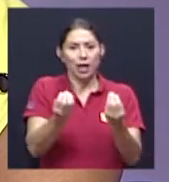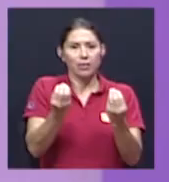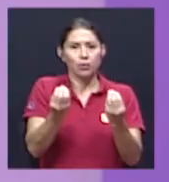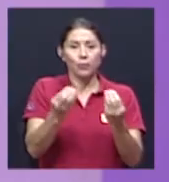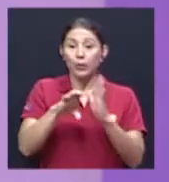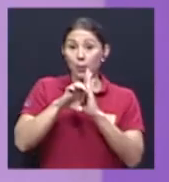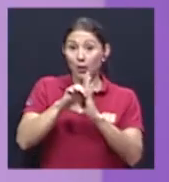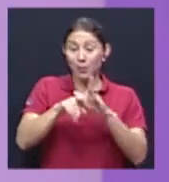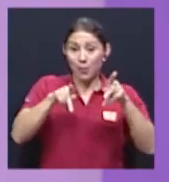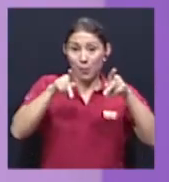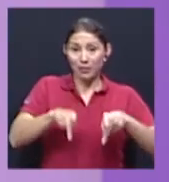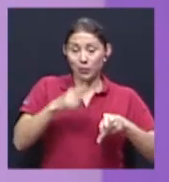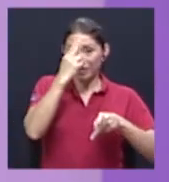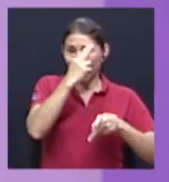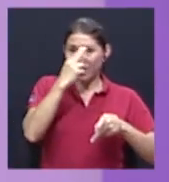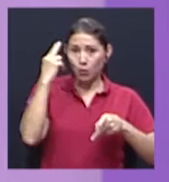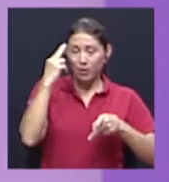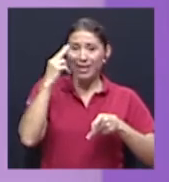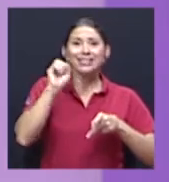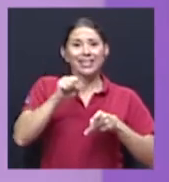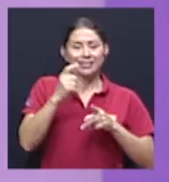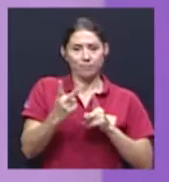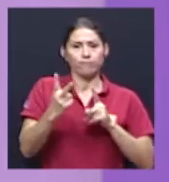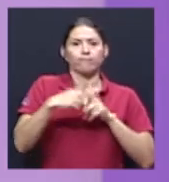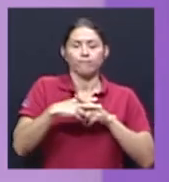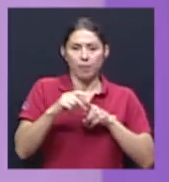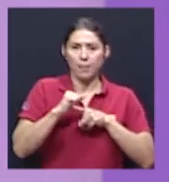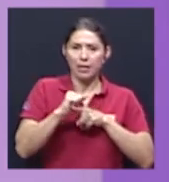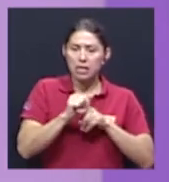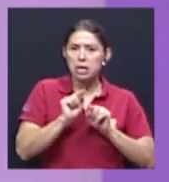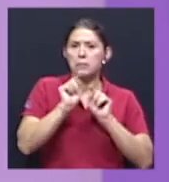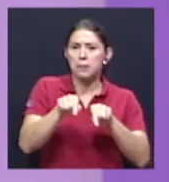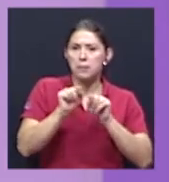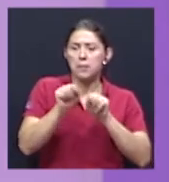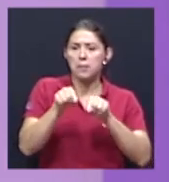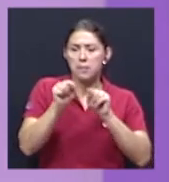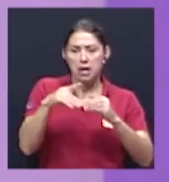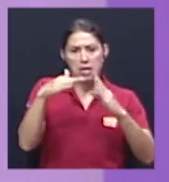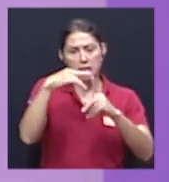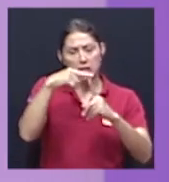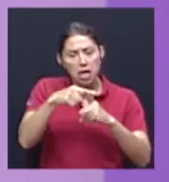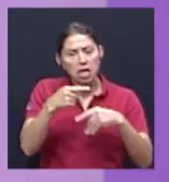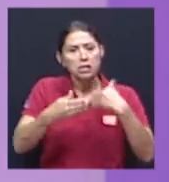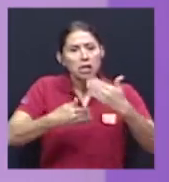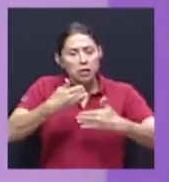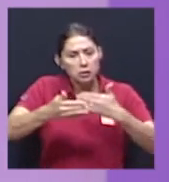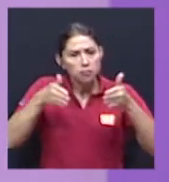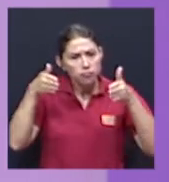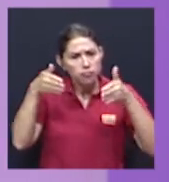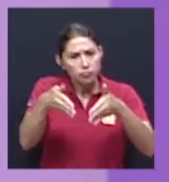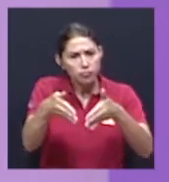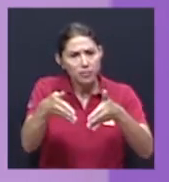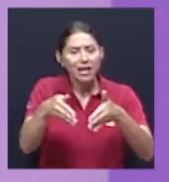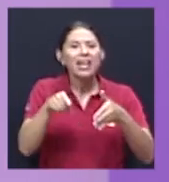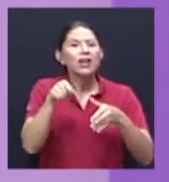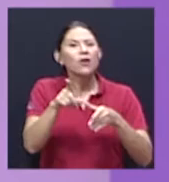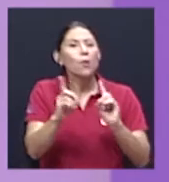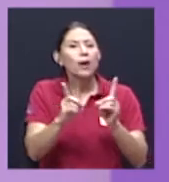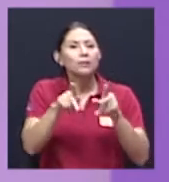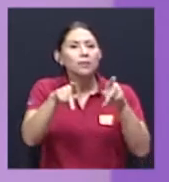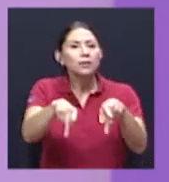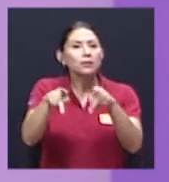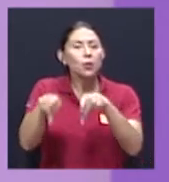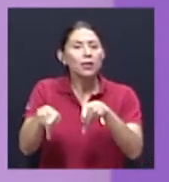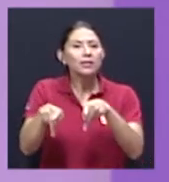católicas practicantes sí se concentran en las edades más altas, ¿verdad?, de 55 y más